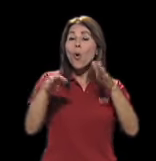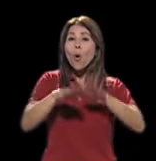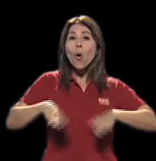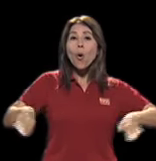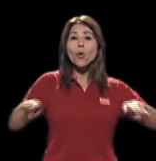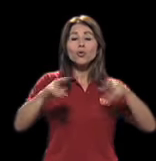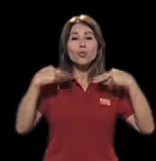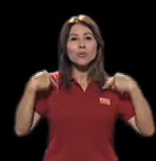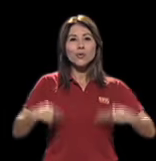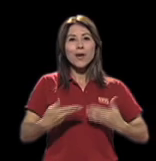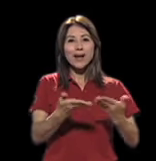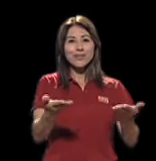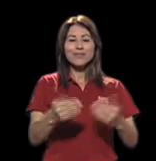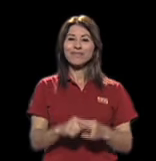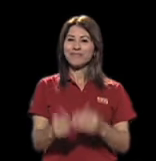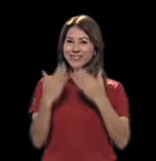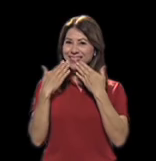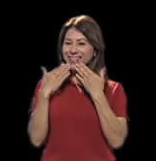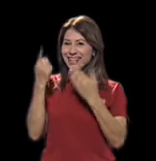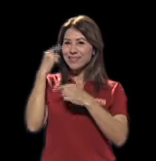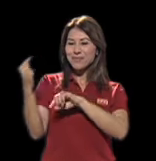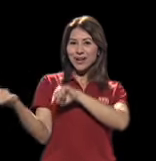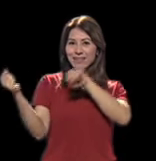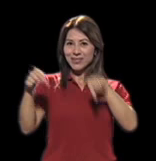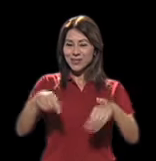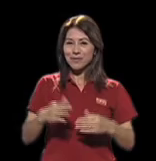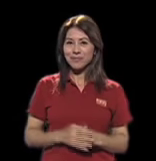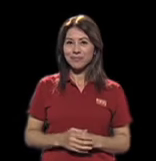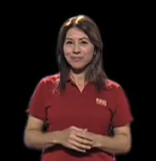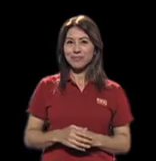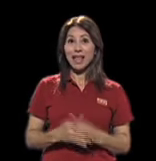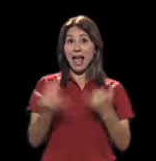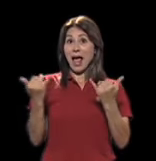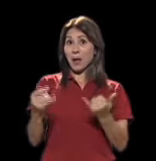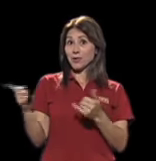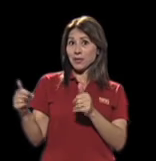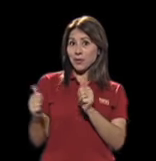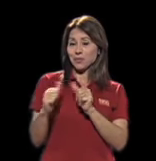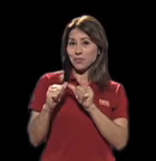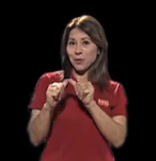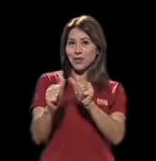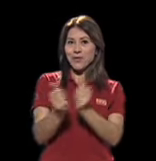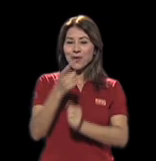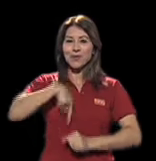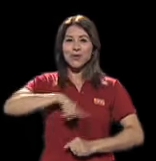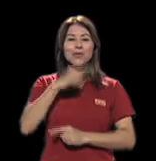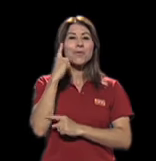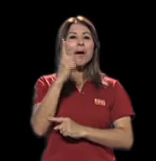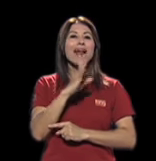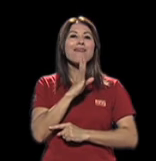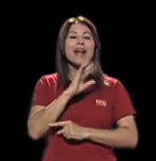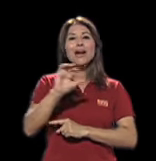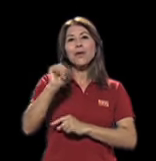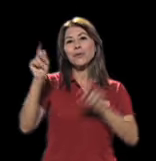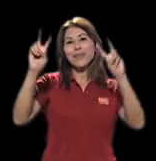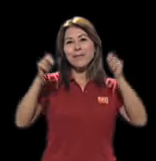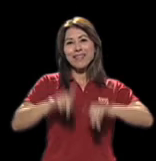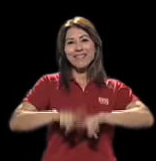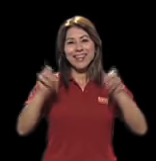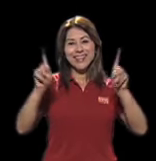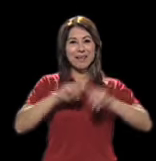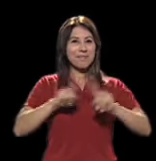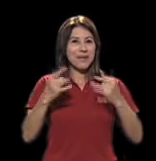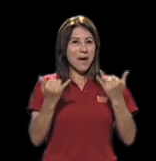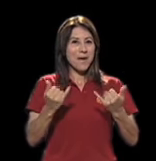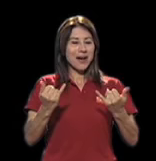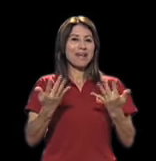humanos. Así es. Muchísimas gracias, Chirley, por habernos acompañado. Va a quedarse por acá con nosotros en el set para hablar de otro tema después de la pausa, pero